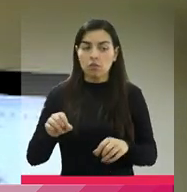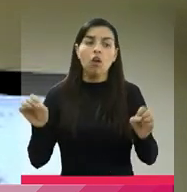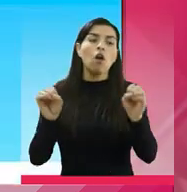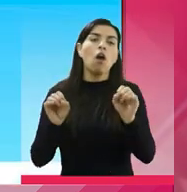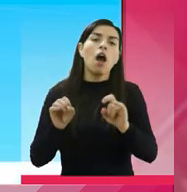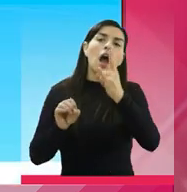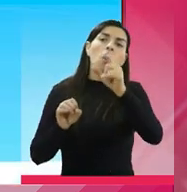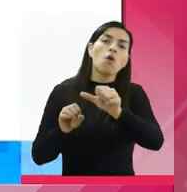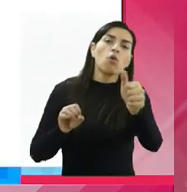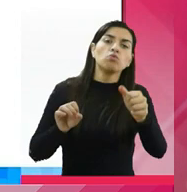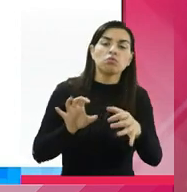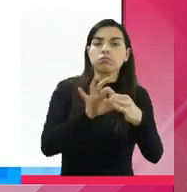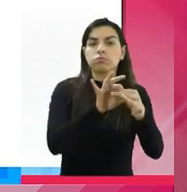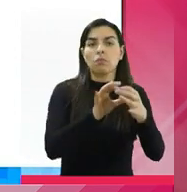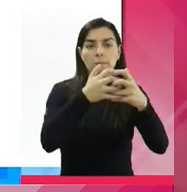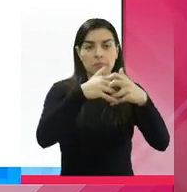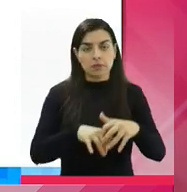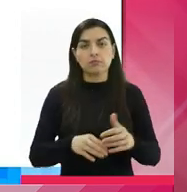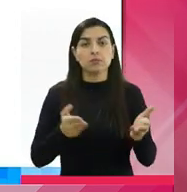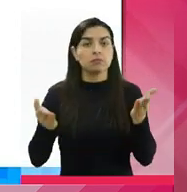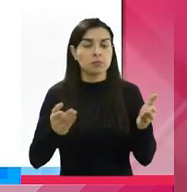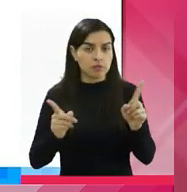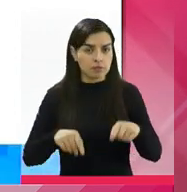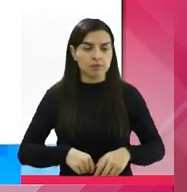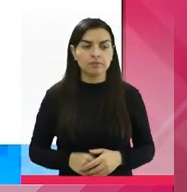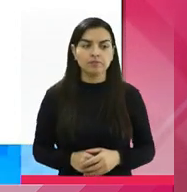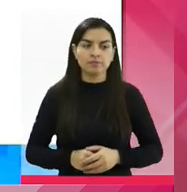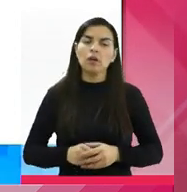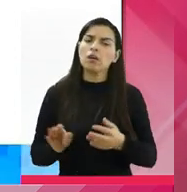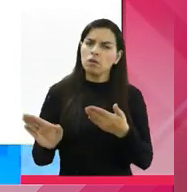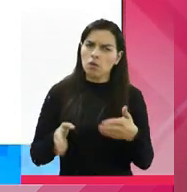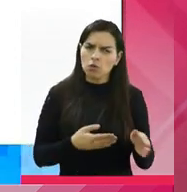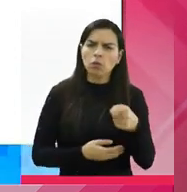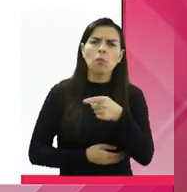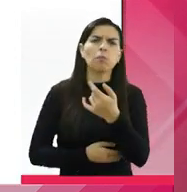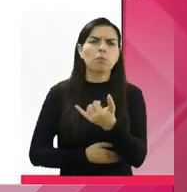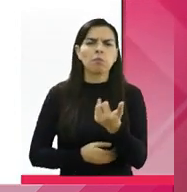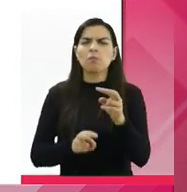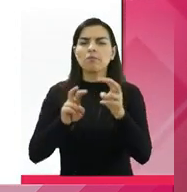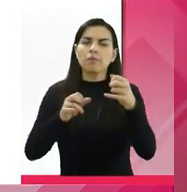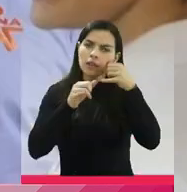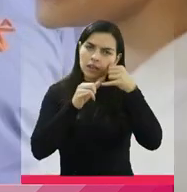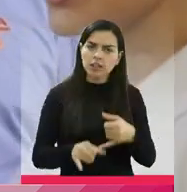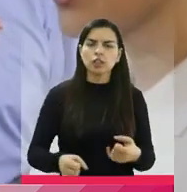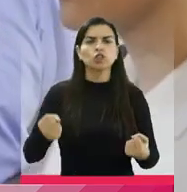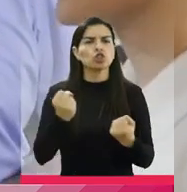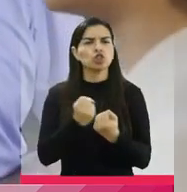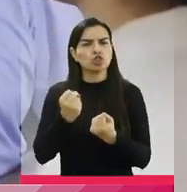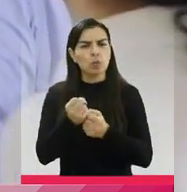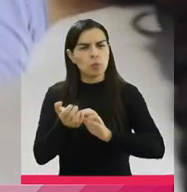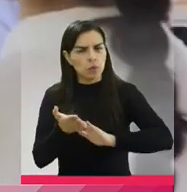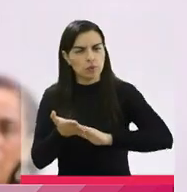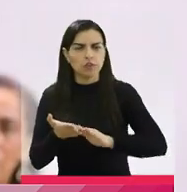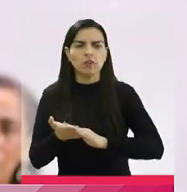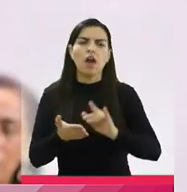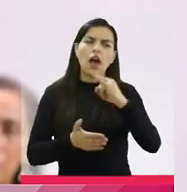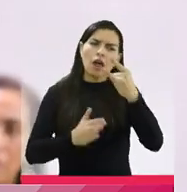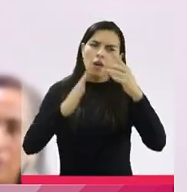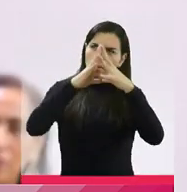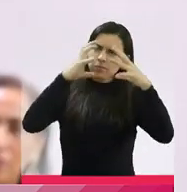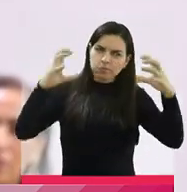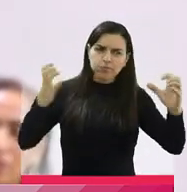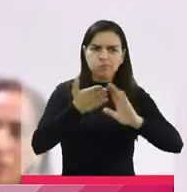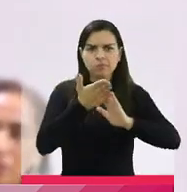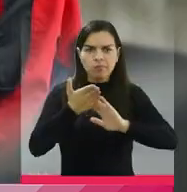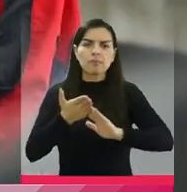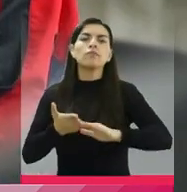servicio. También están disponibles cursos sobre ingeniería, soporte y operaciones en la nube, arquitecto en la nube, desarrollo